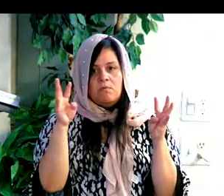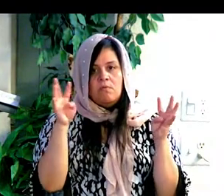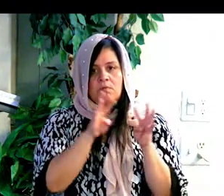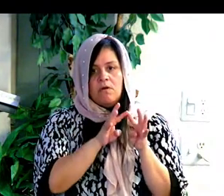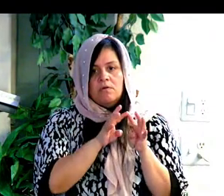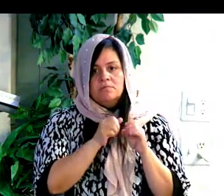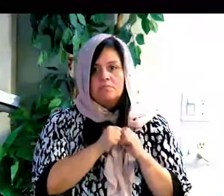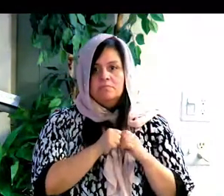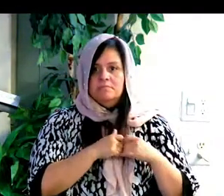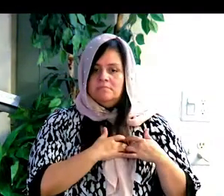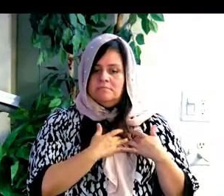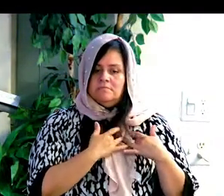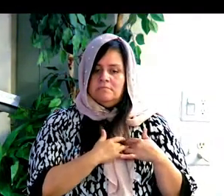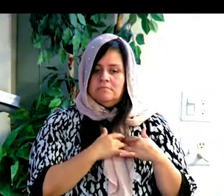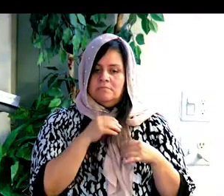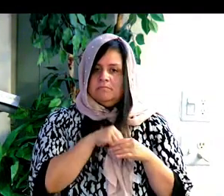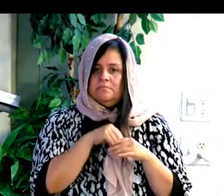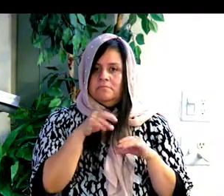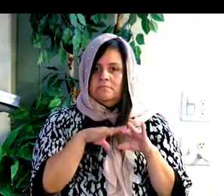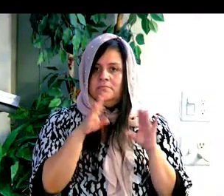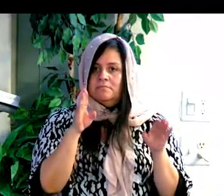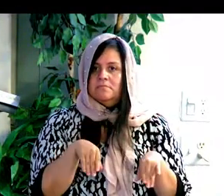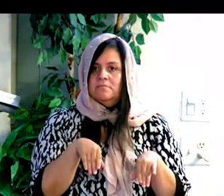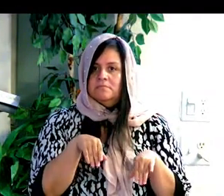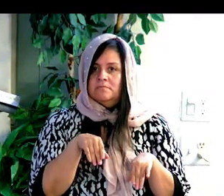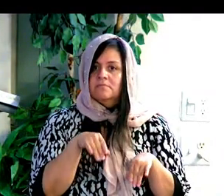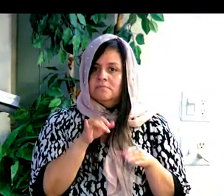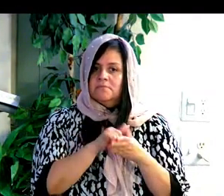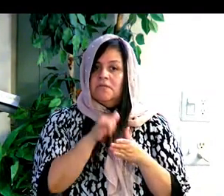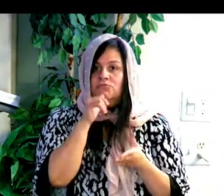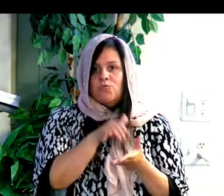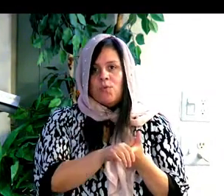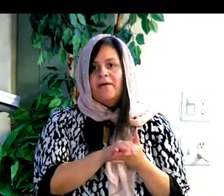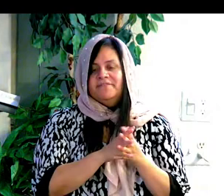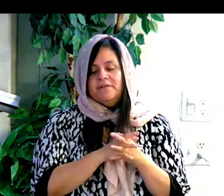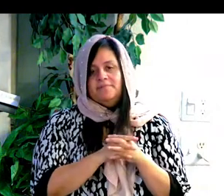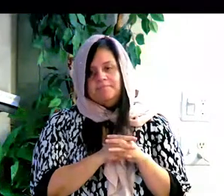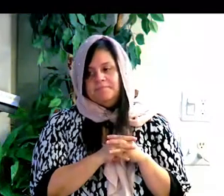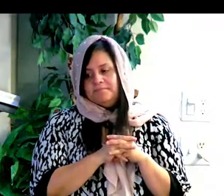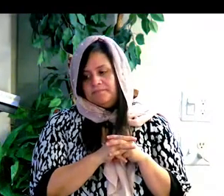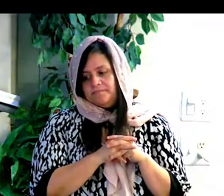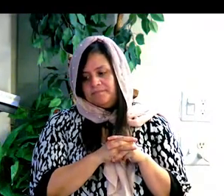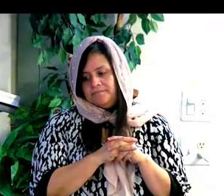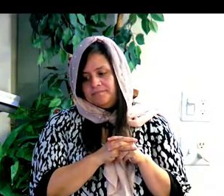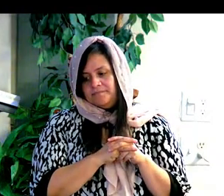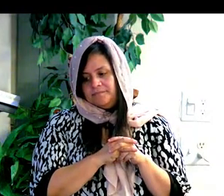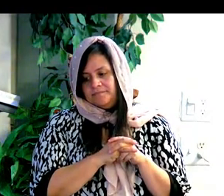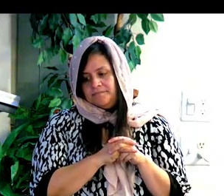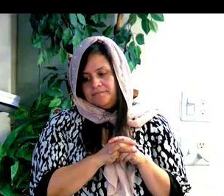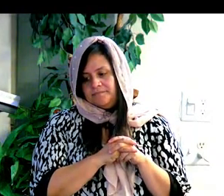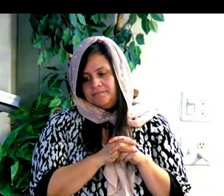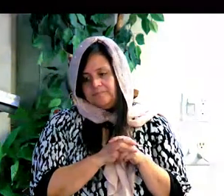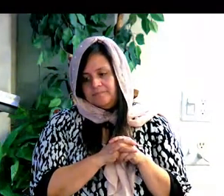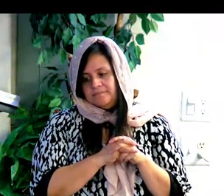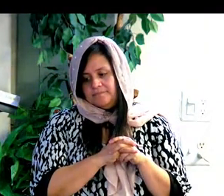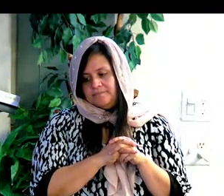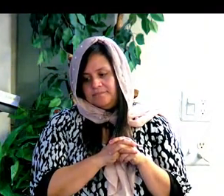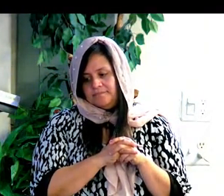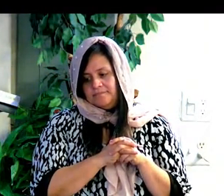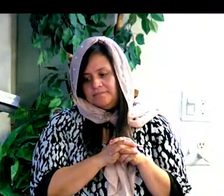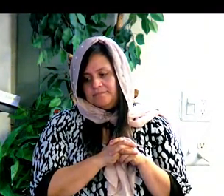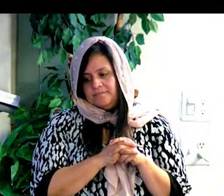Y en las casas, los hombres somos los muros, pero la mujer es el corazón de la casa.